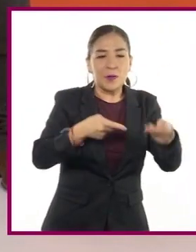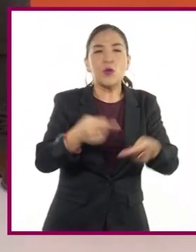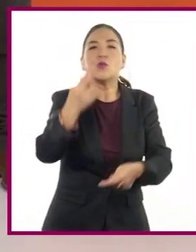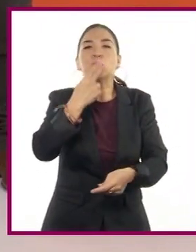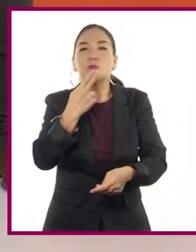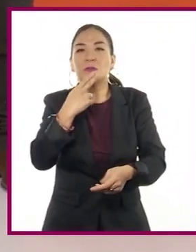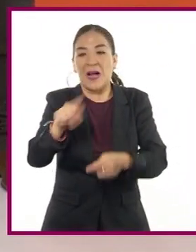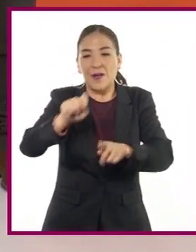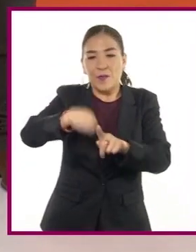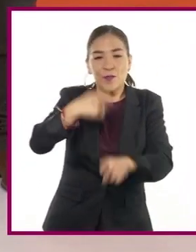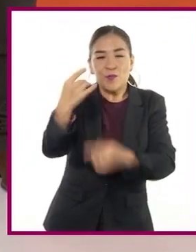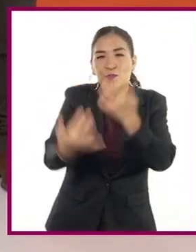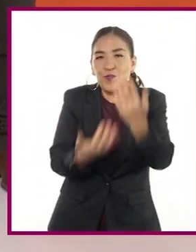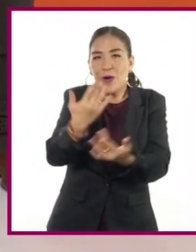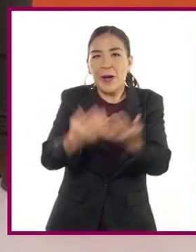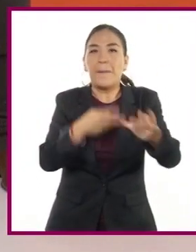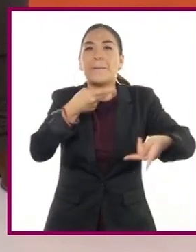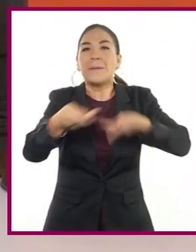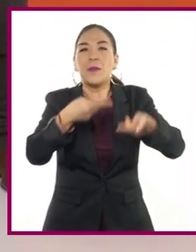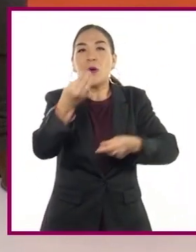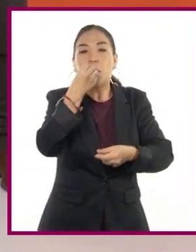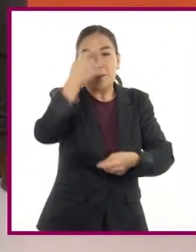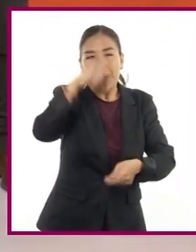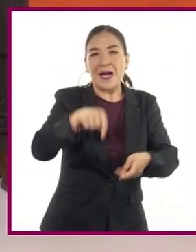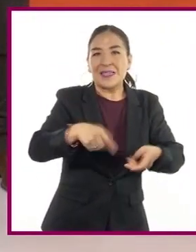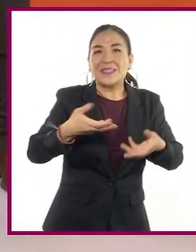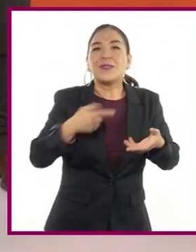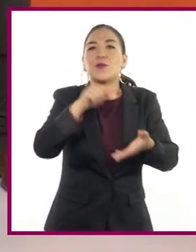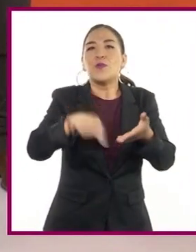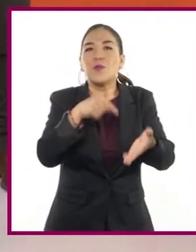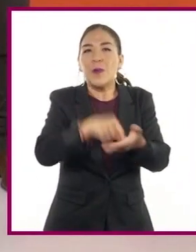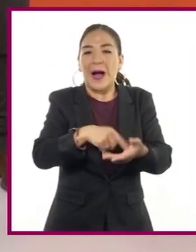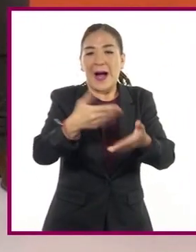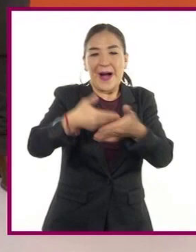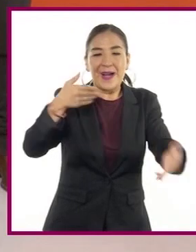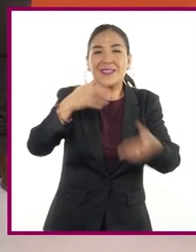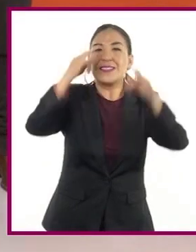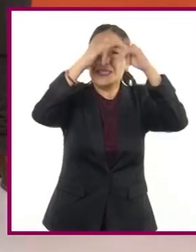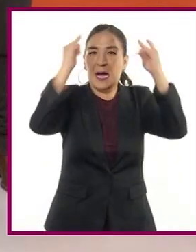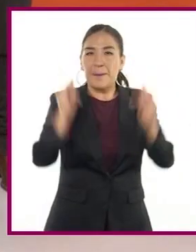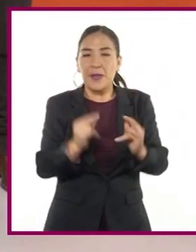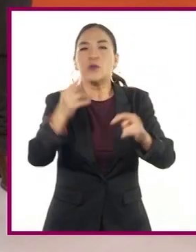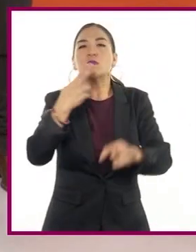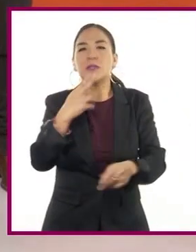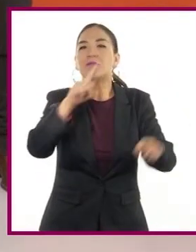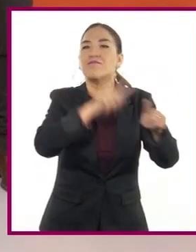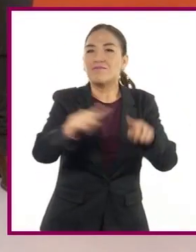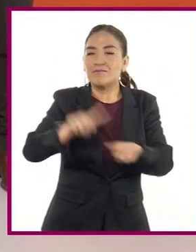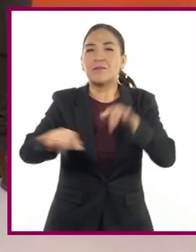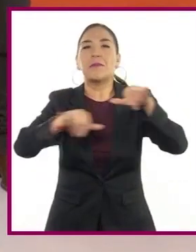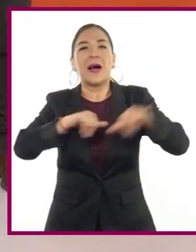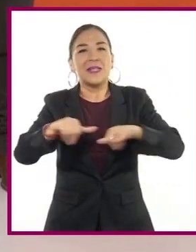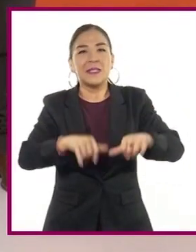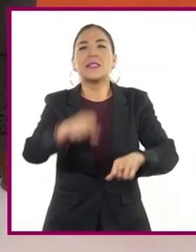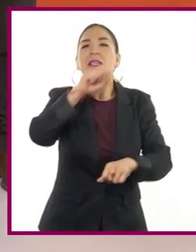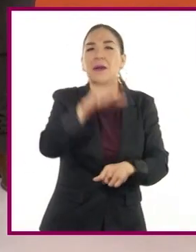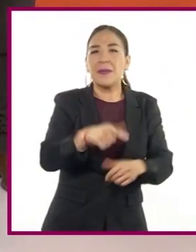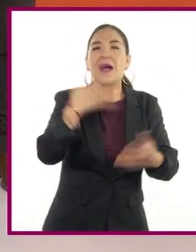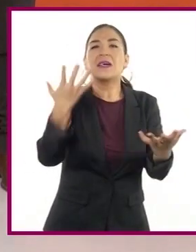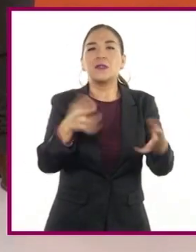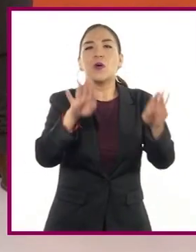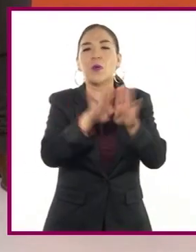el fuego, preparar comidas de supervivencia, utilizar herramientas, planificar rutas y construir